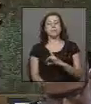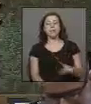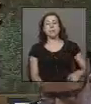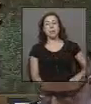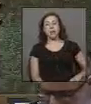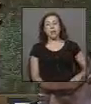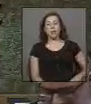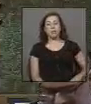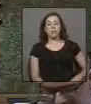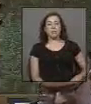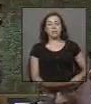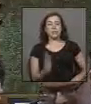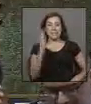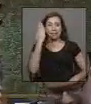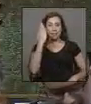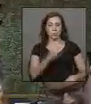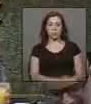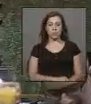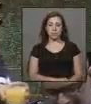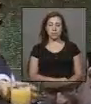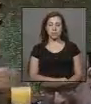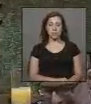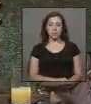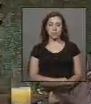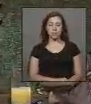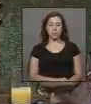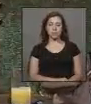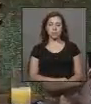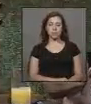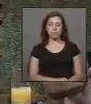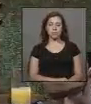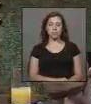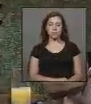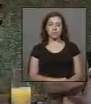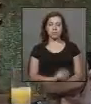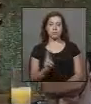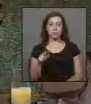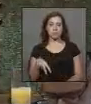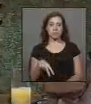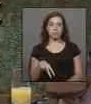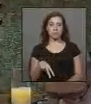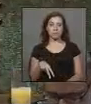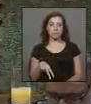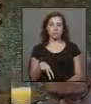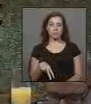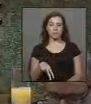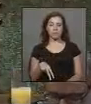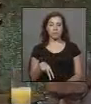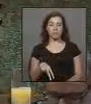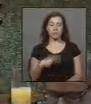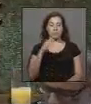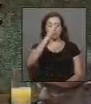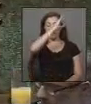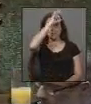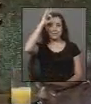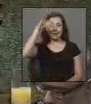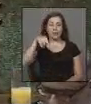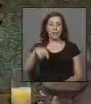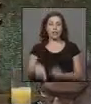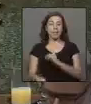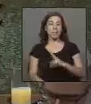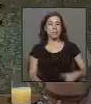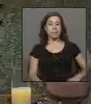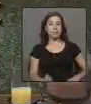Señor Espejo, en el tiempo de renovación nacional desde la Araucanía, diputado señor